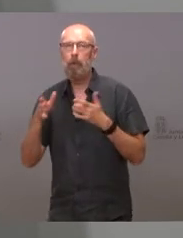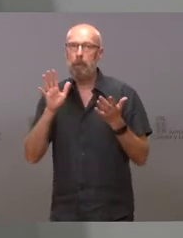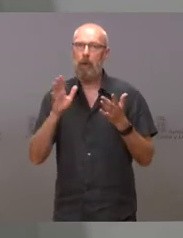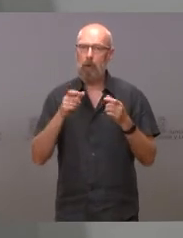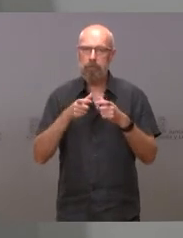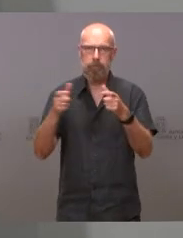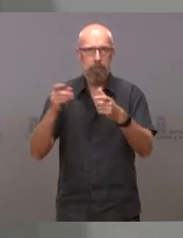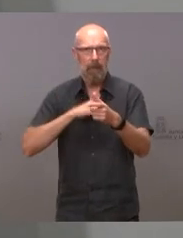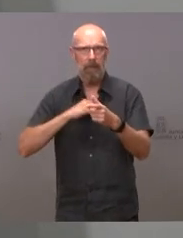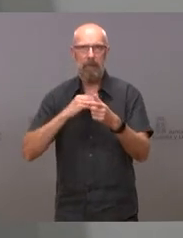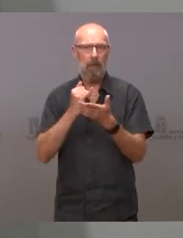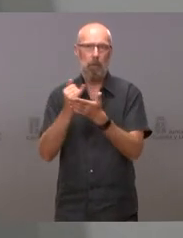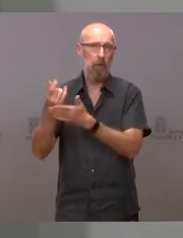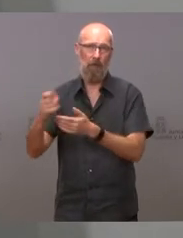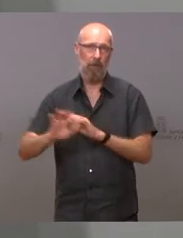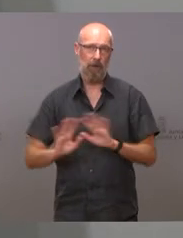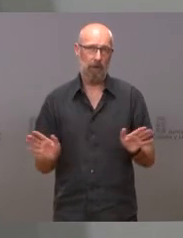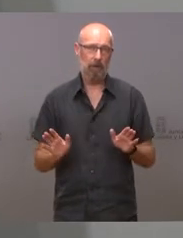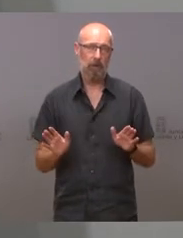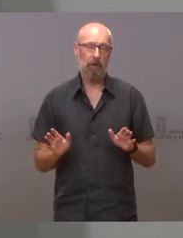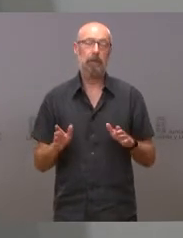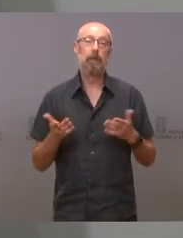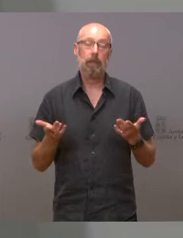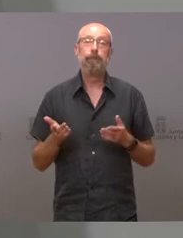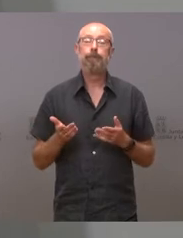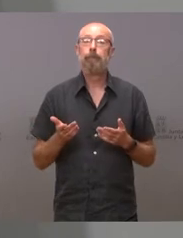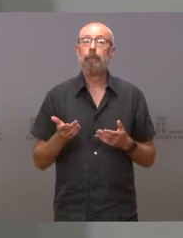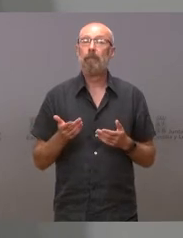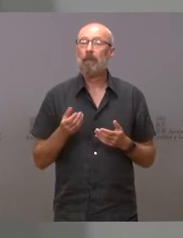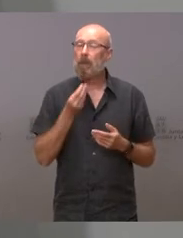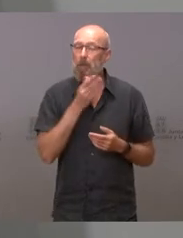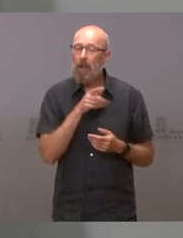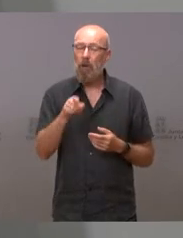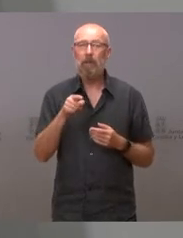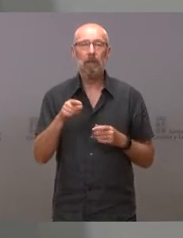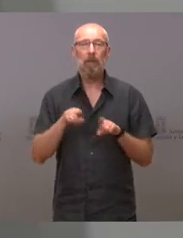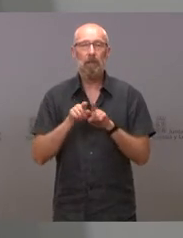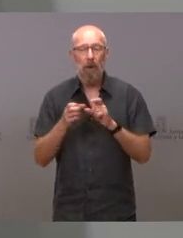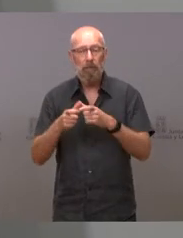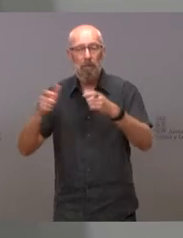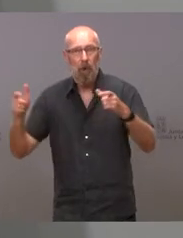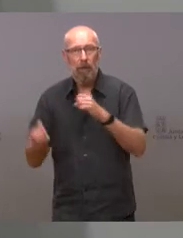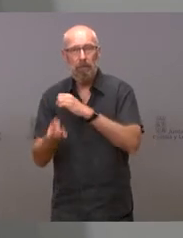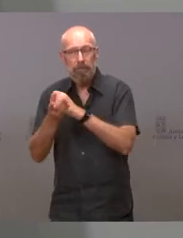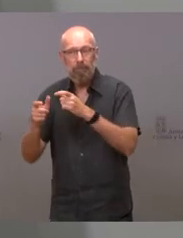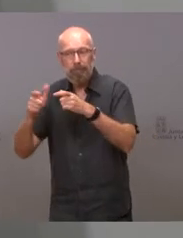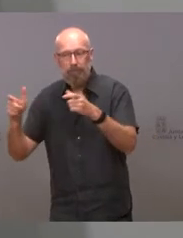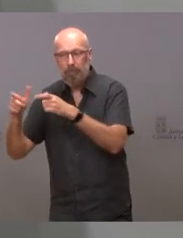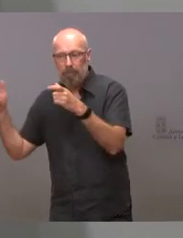es evitar que se produzcan estos brotes. Es decir, estos brotes, insisto,